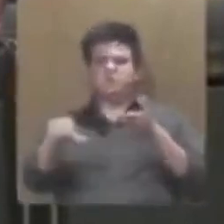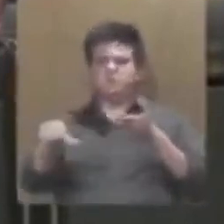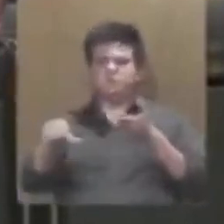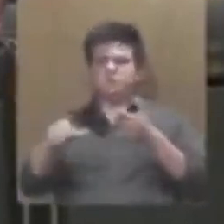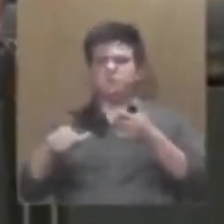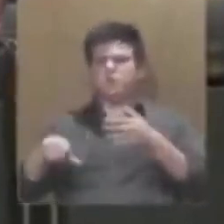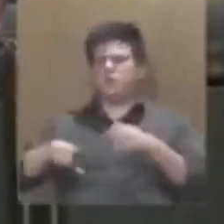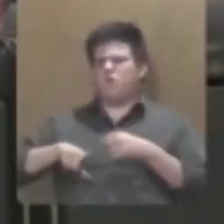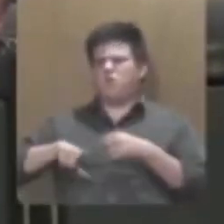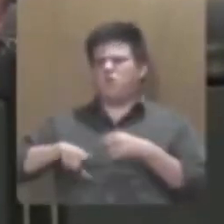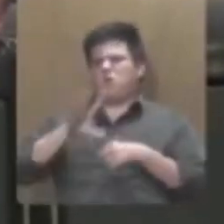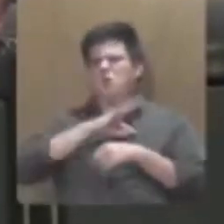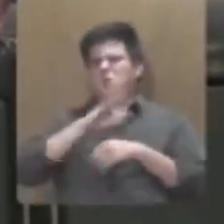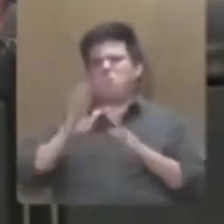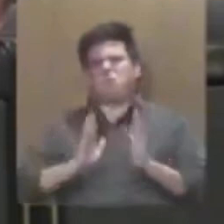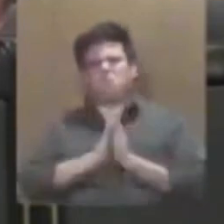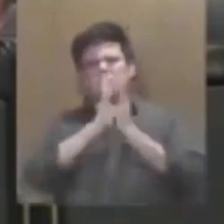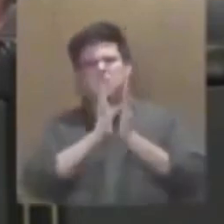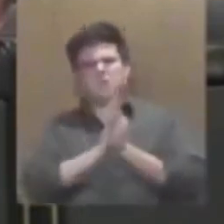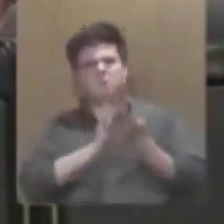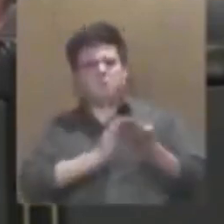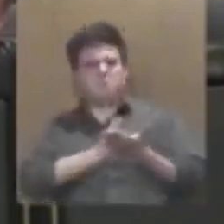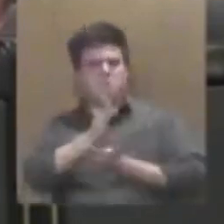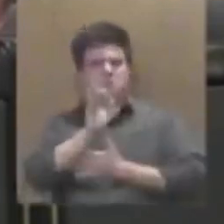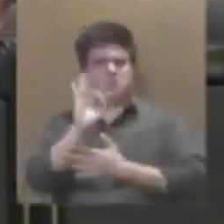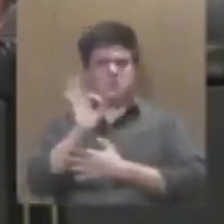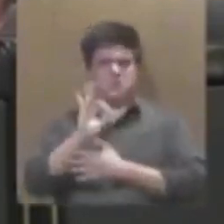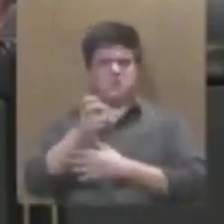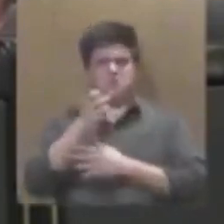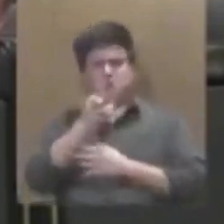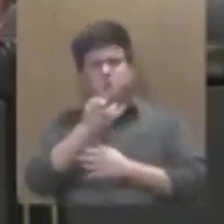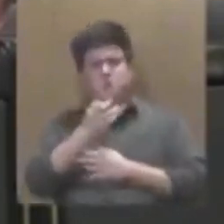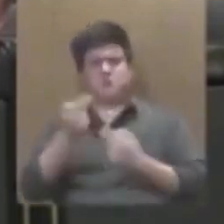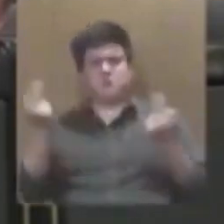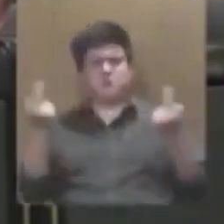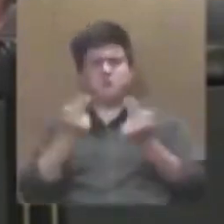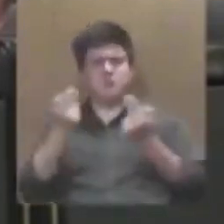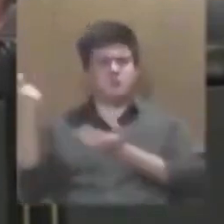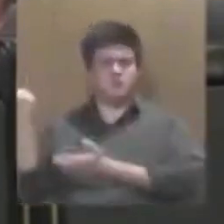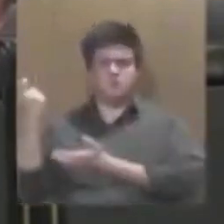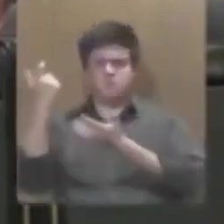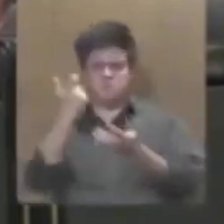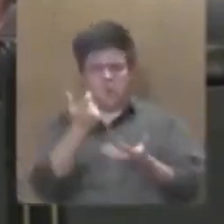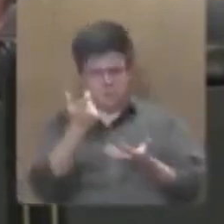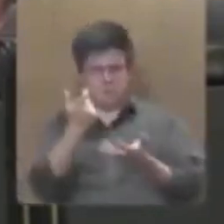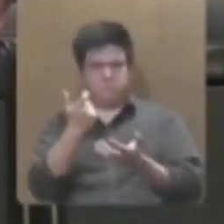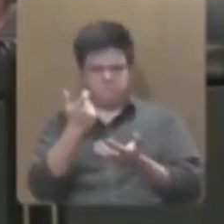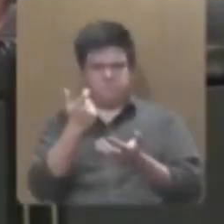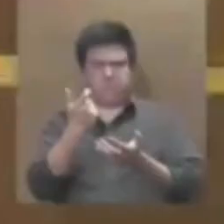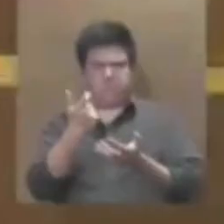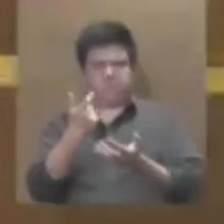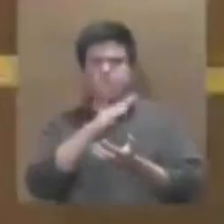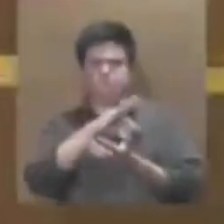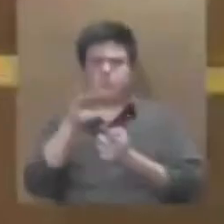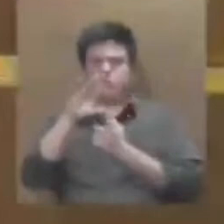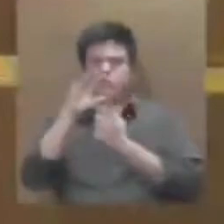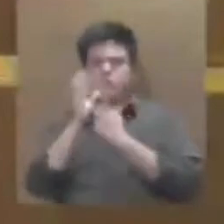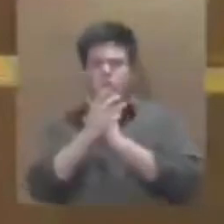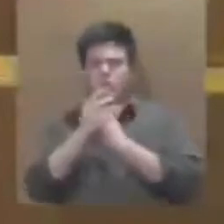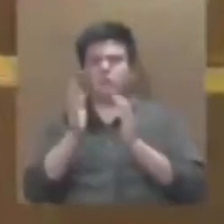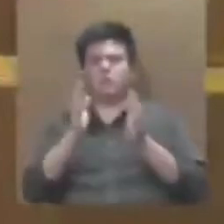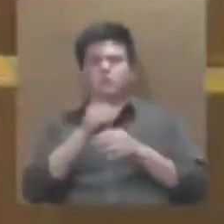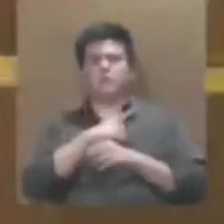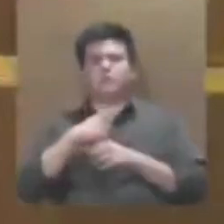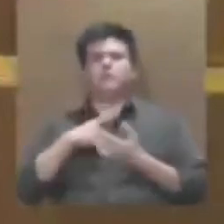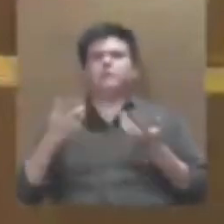palabra si son asuntos en donde van a ocupar un dictamen de disciplina financiera que el congreso pudiera tener decisiones que así lo sean